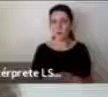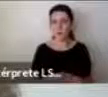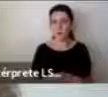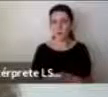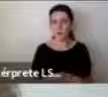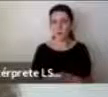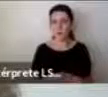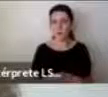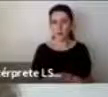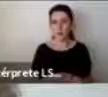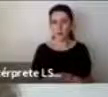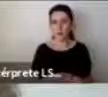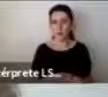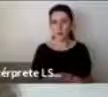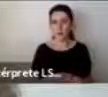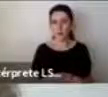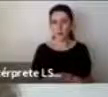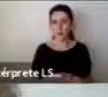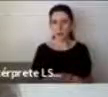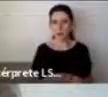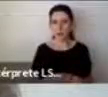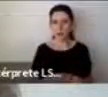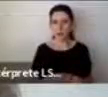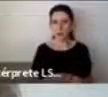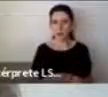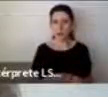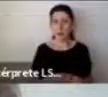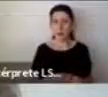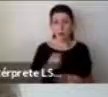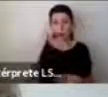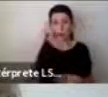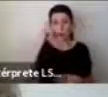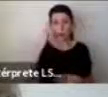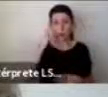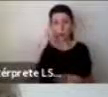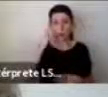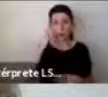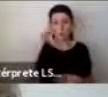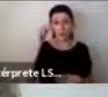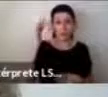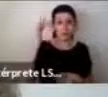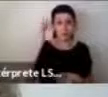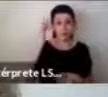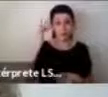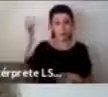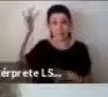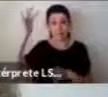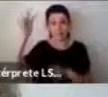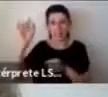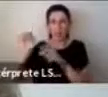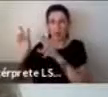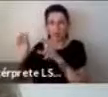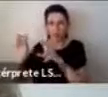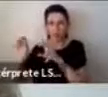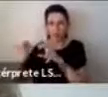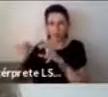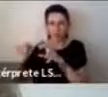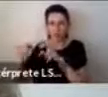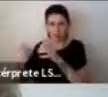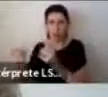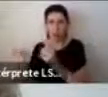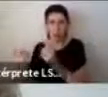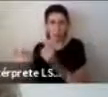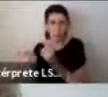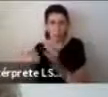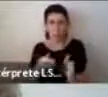poder ser brillante en algo es un aporte gigante para la sociedad. Nadie nega eso, pero también hay un costo asociado. Y